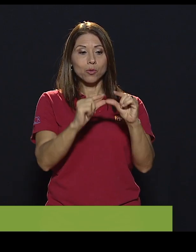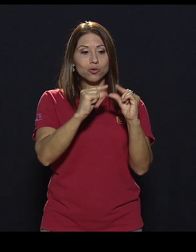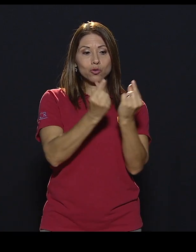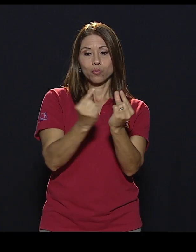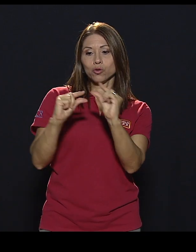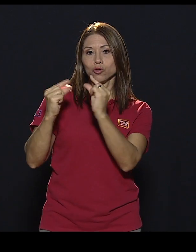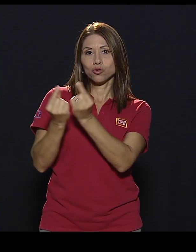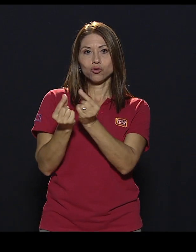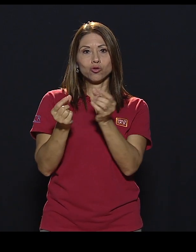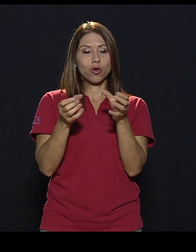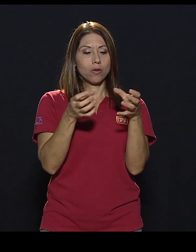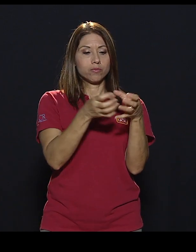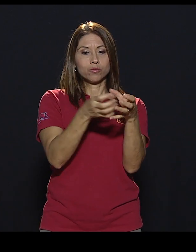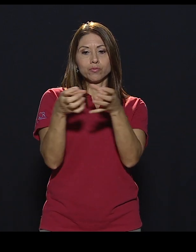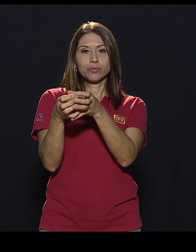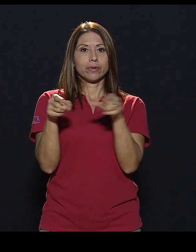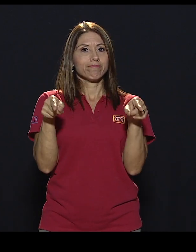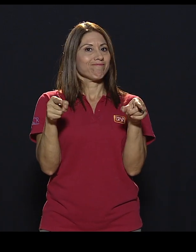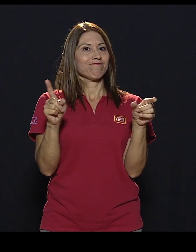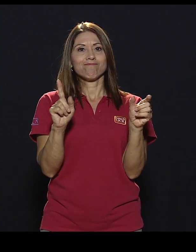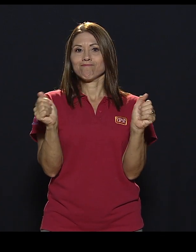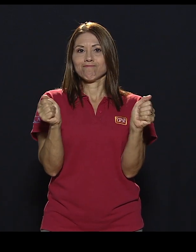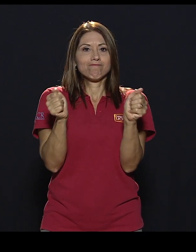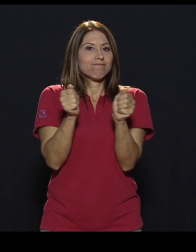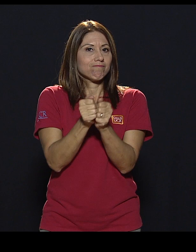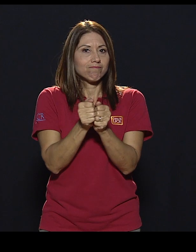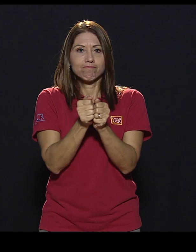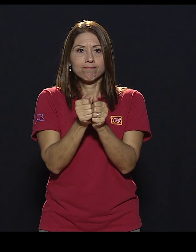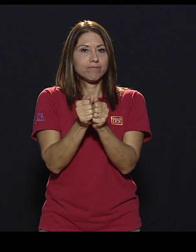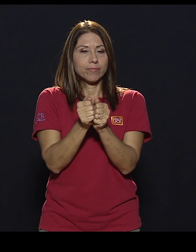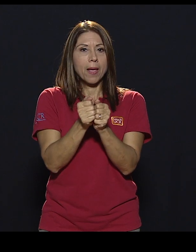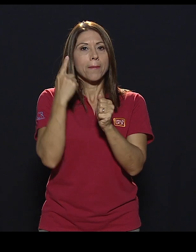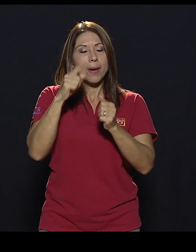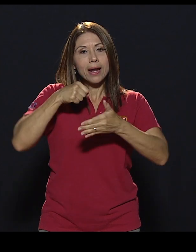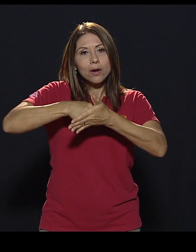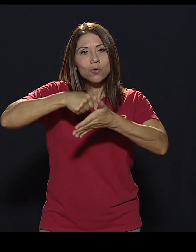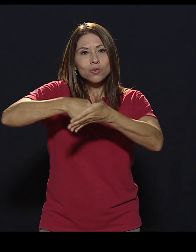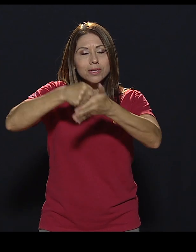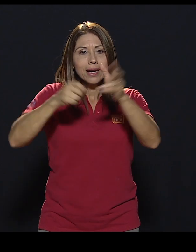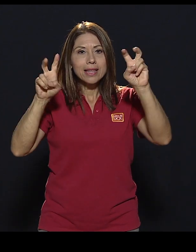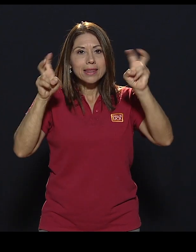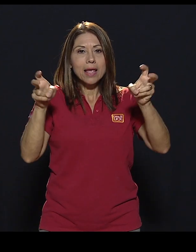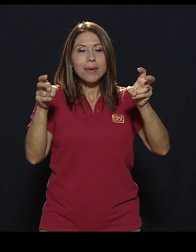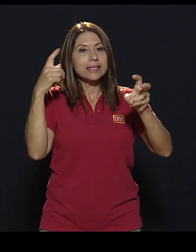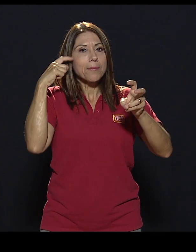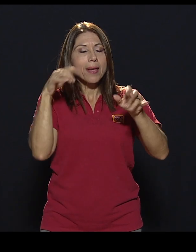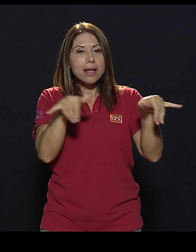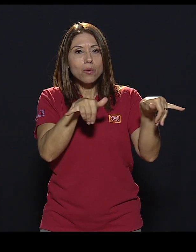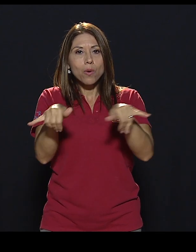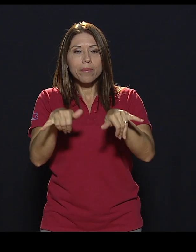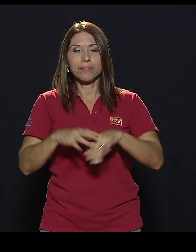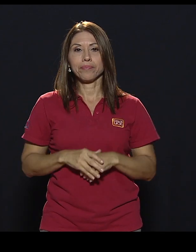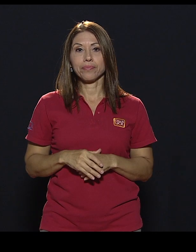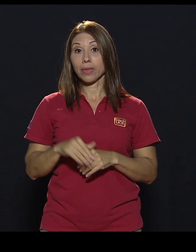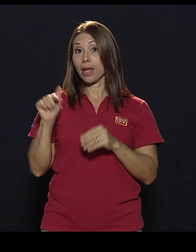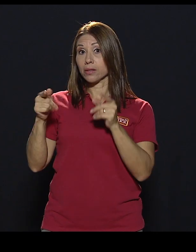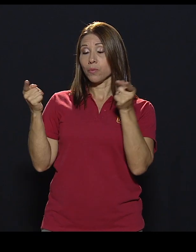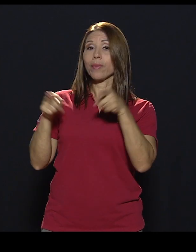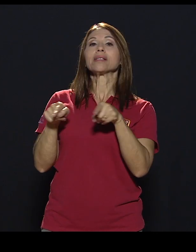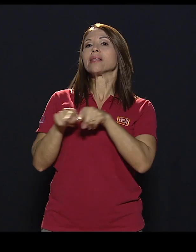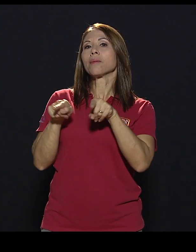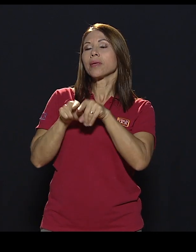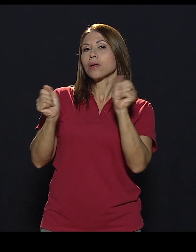de minorías no se están uniendo para luchar en los puntos en los que coinciden. Y eso pasa también, bueno,